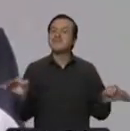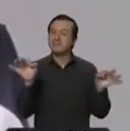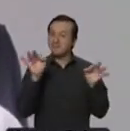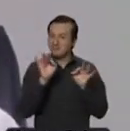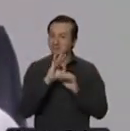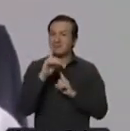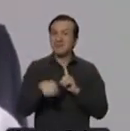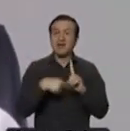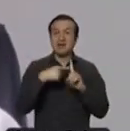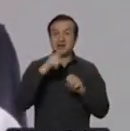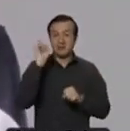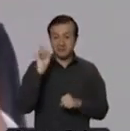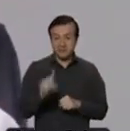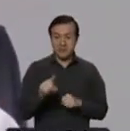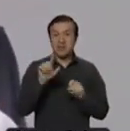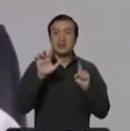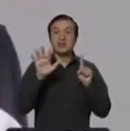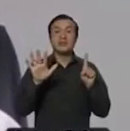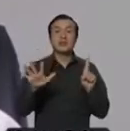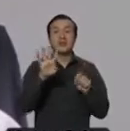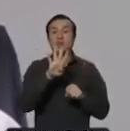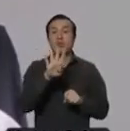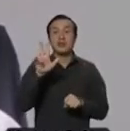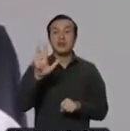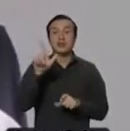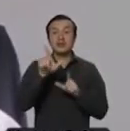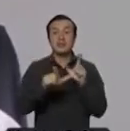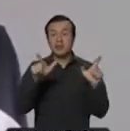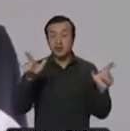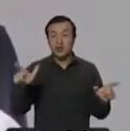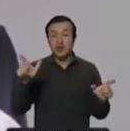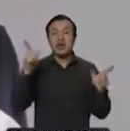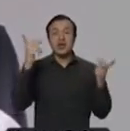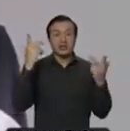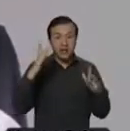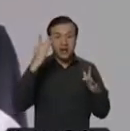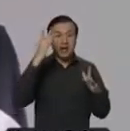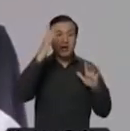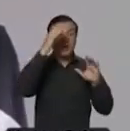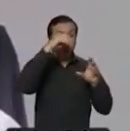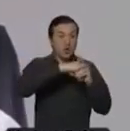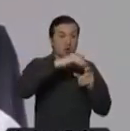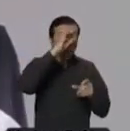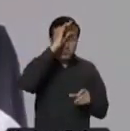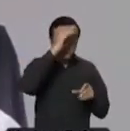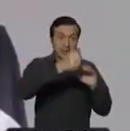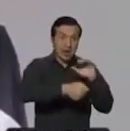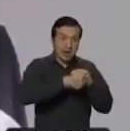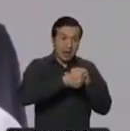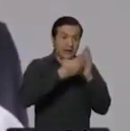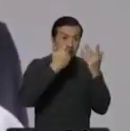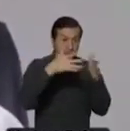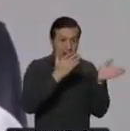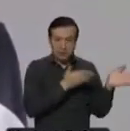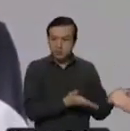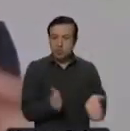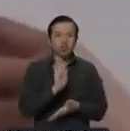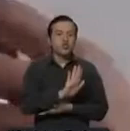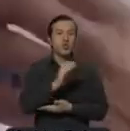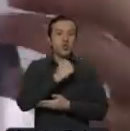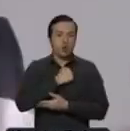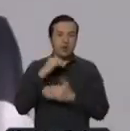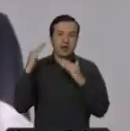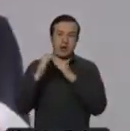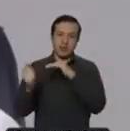tenemos 1.643 altas hospitalarias. Es decir, que ya vamos teniendo